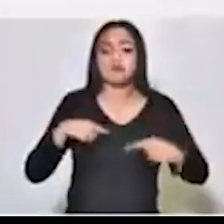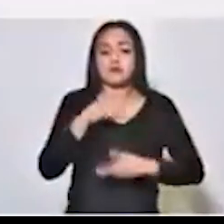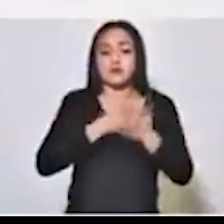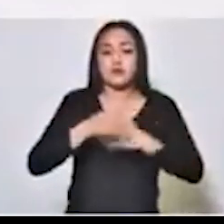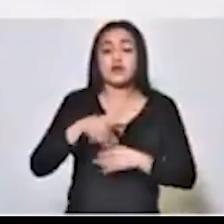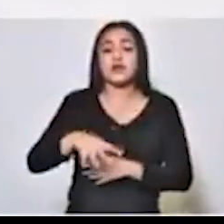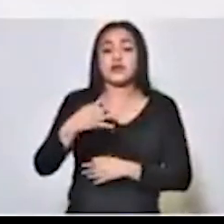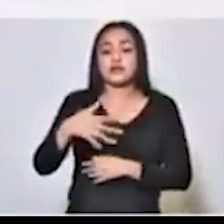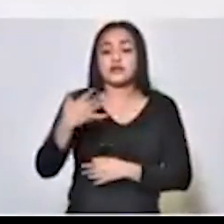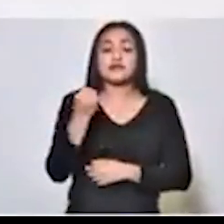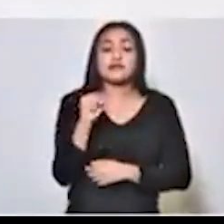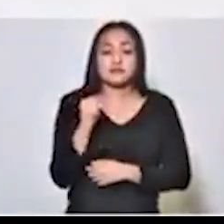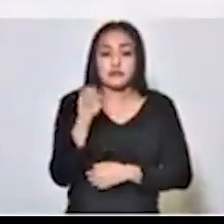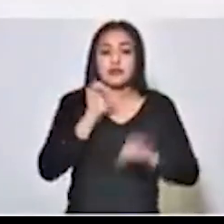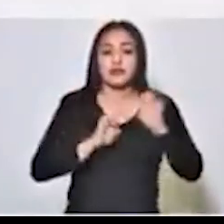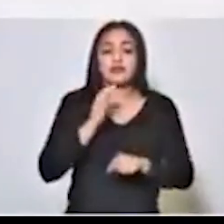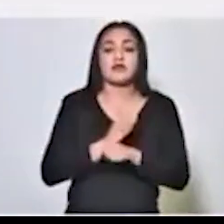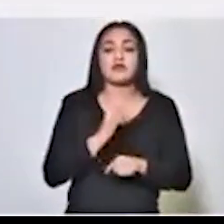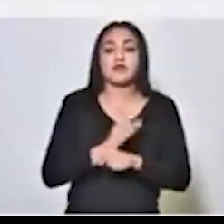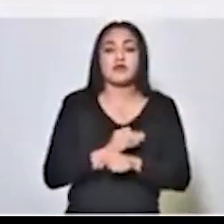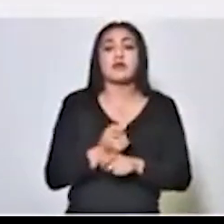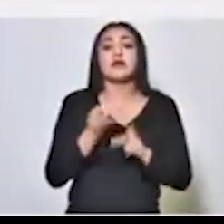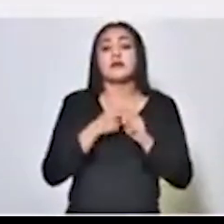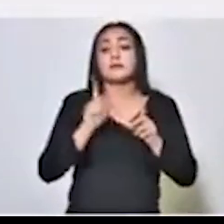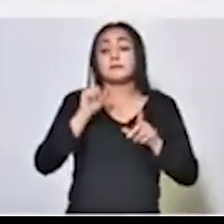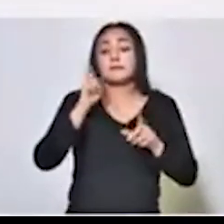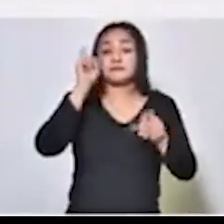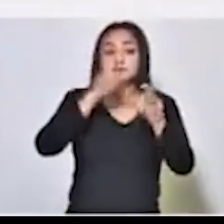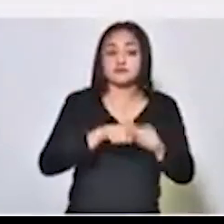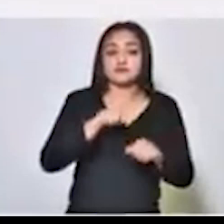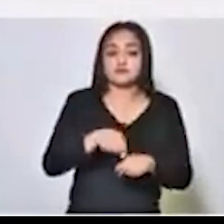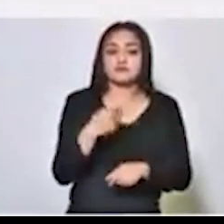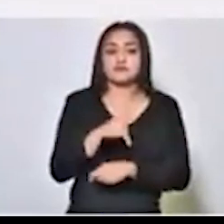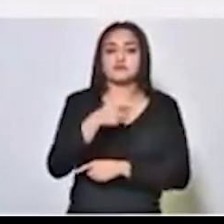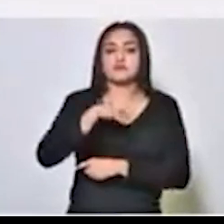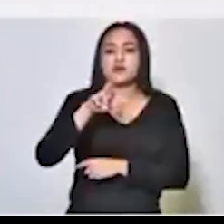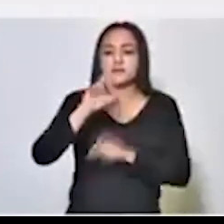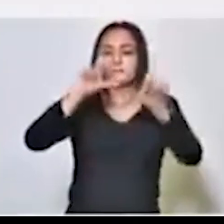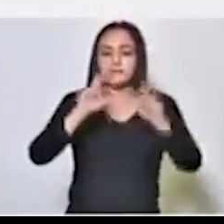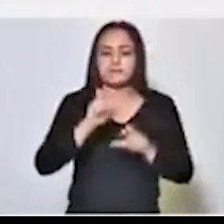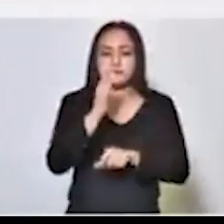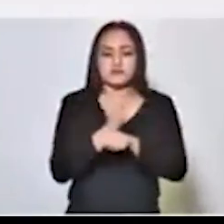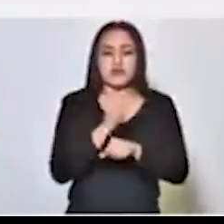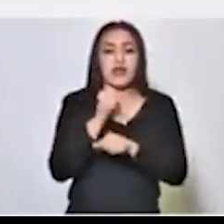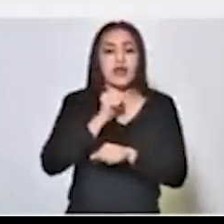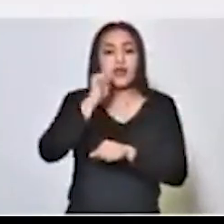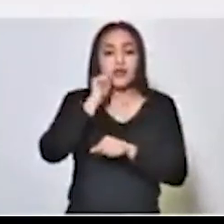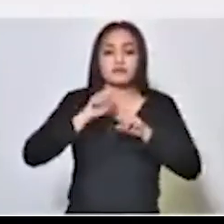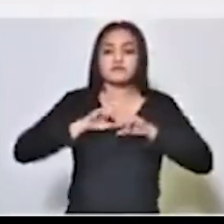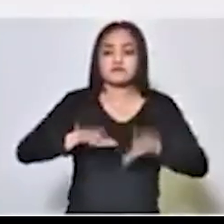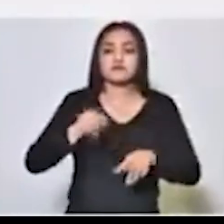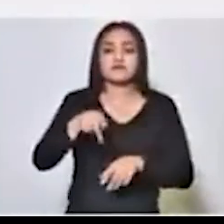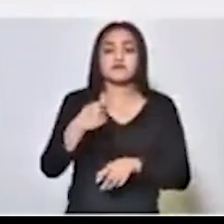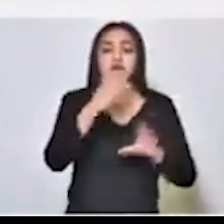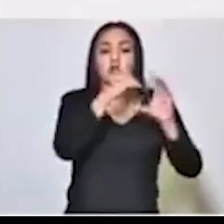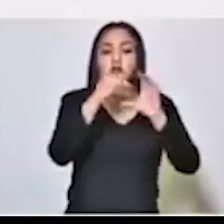14 y 15 de septiembre, serán mil personas las que puedan ingresar con su código QR que les debe haber llegado ya desde ayer a sus